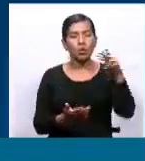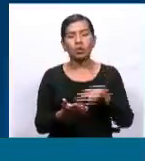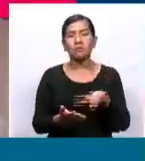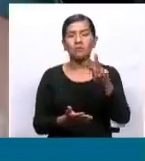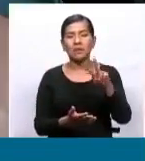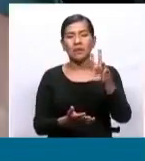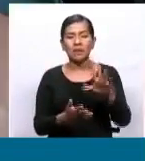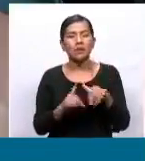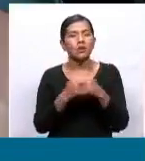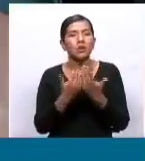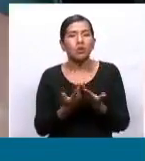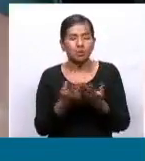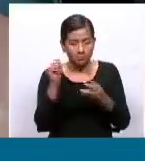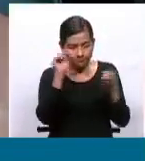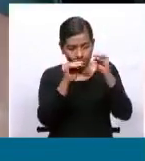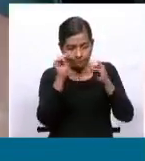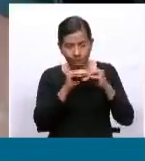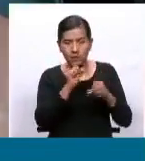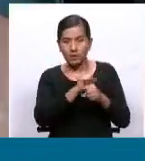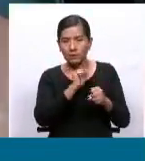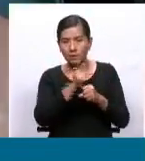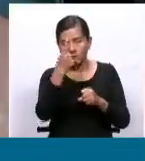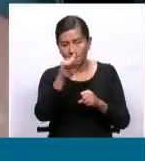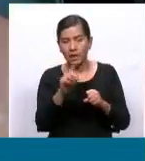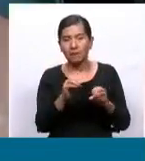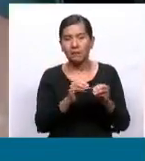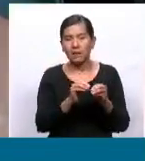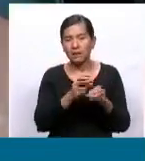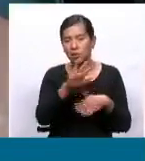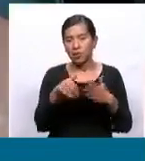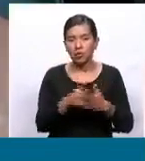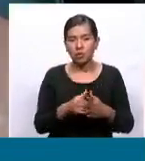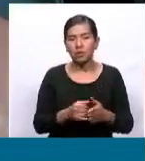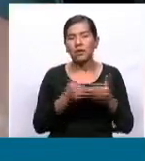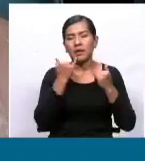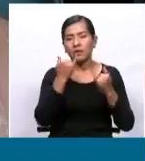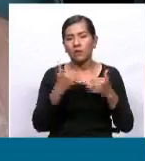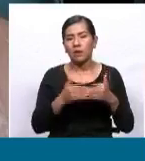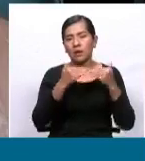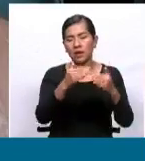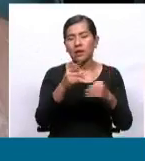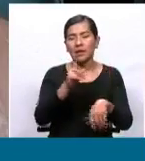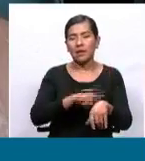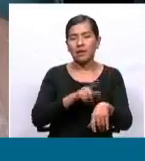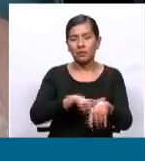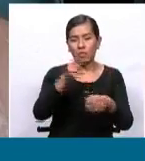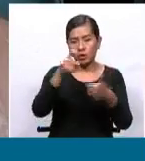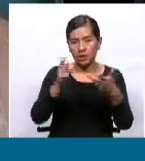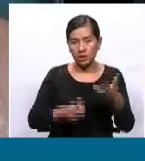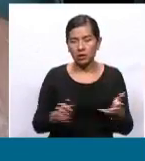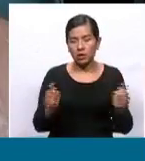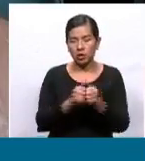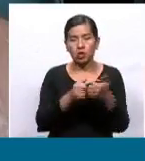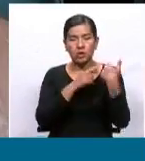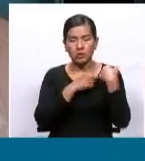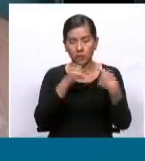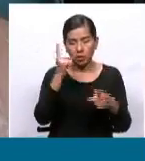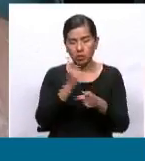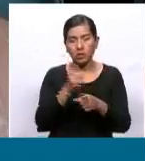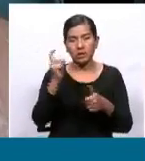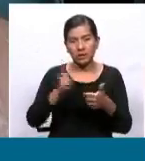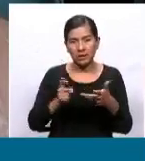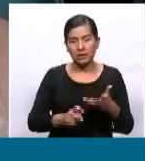parámetros que rigen una estadística de esta naturaleza en los tiempos necesarios, con la responsabilidad necesaria